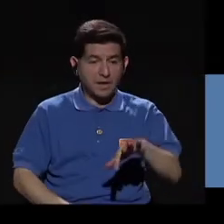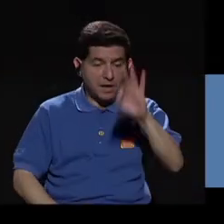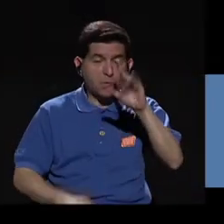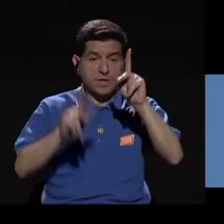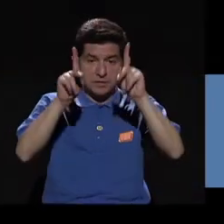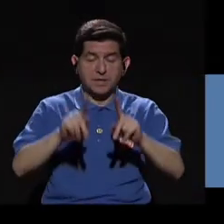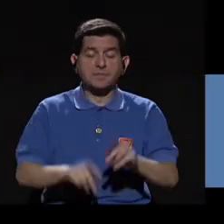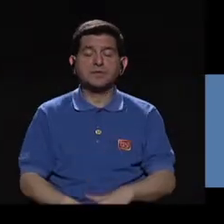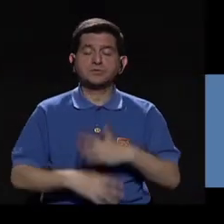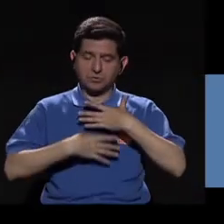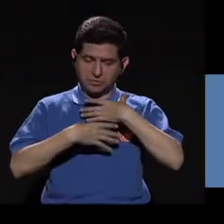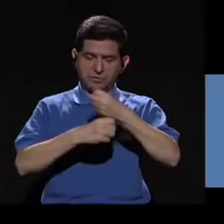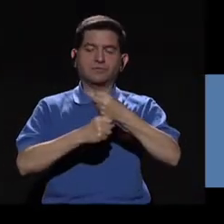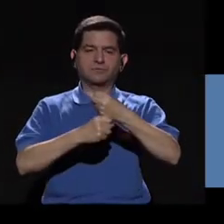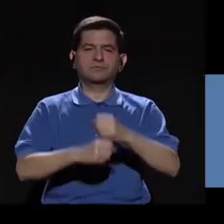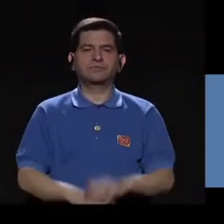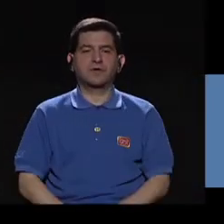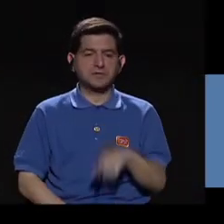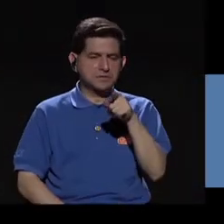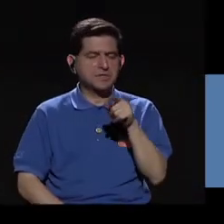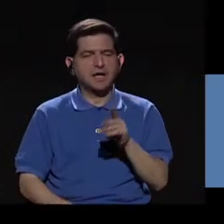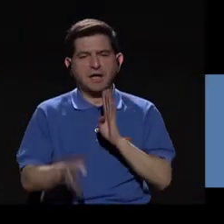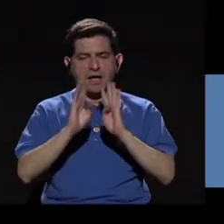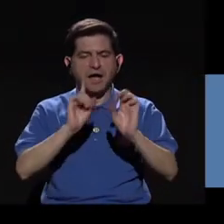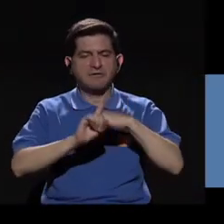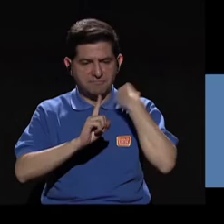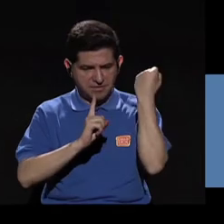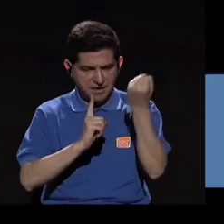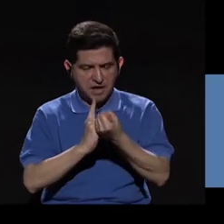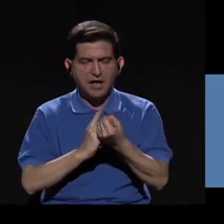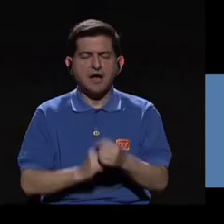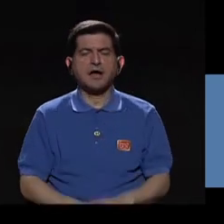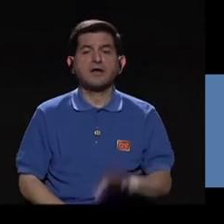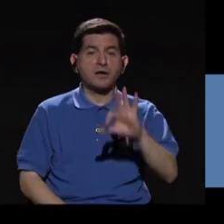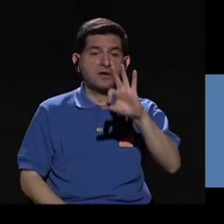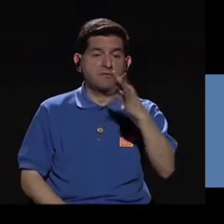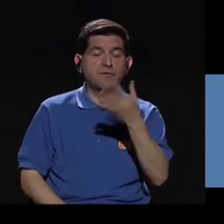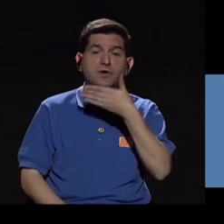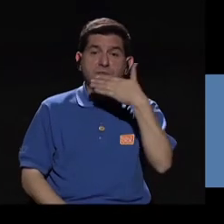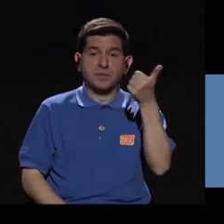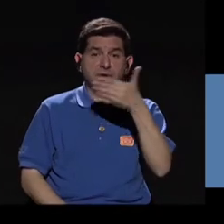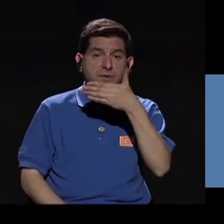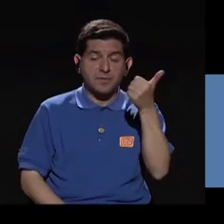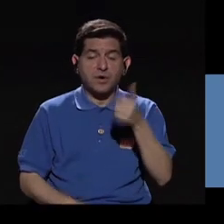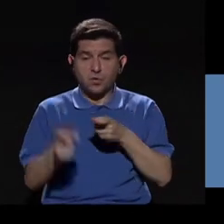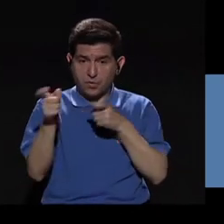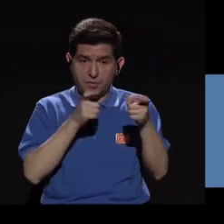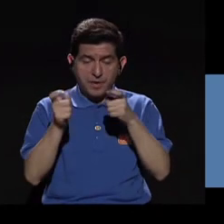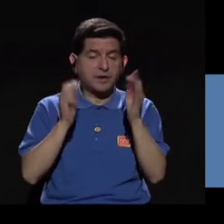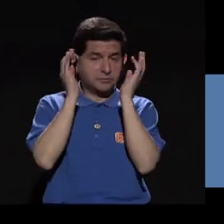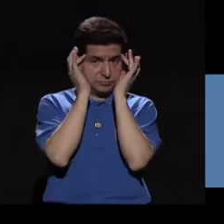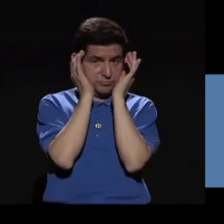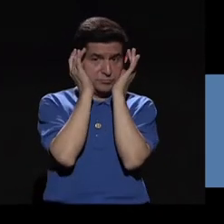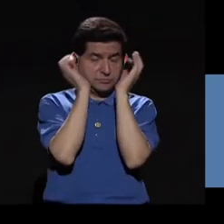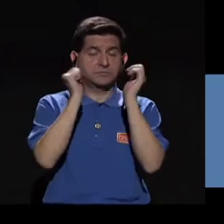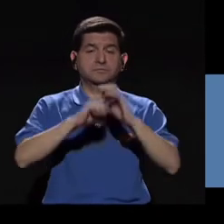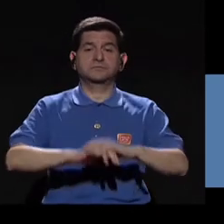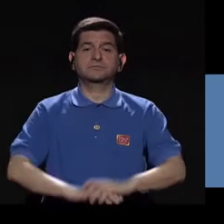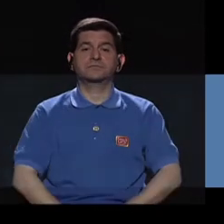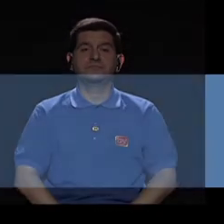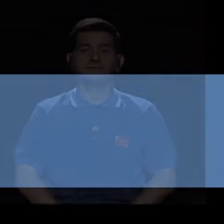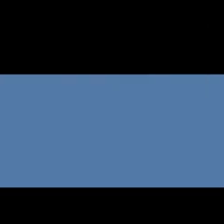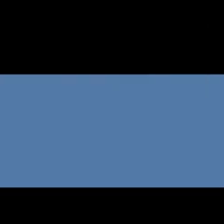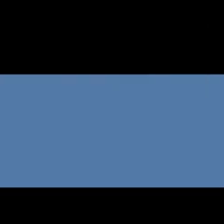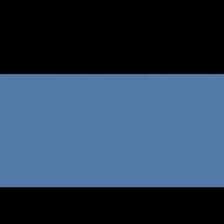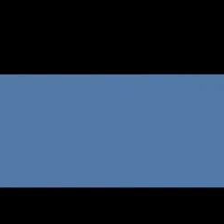Encuentre una persona de confianza. Hablar de lo que nos pasa es una de las mejores maneras de controlar la ansiedad.